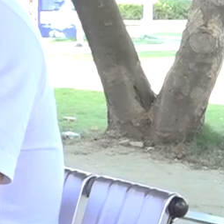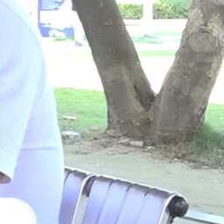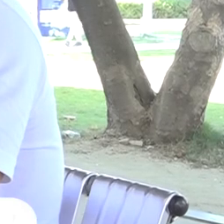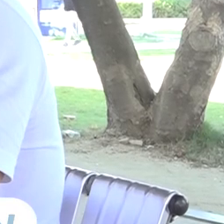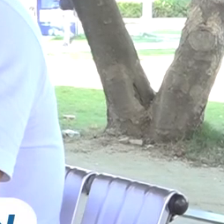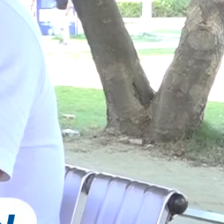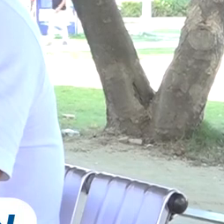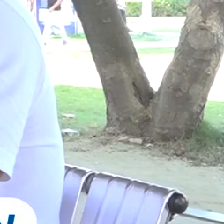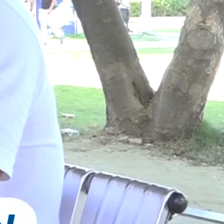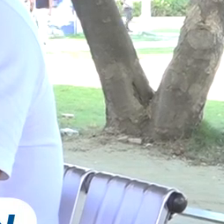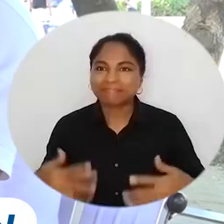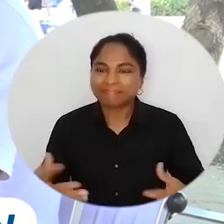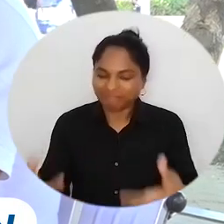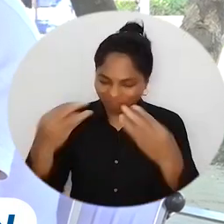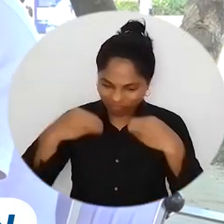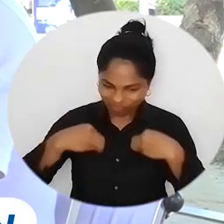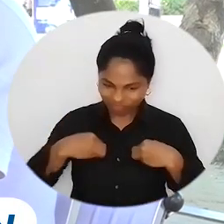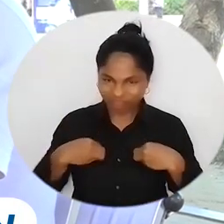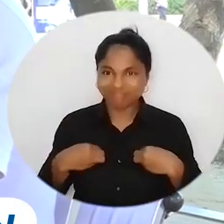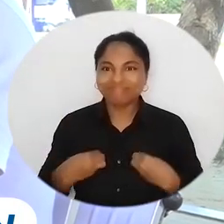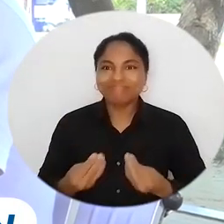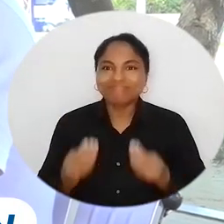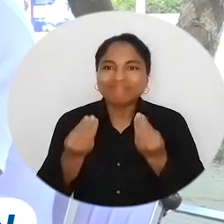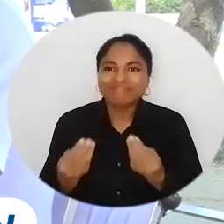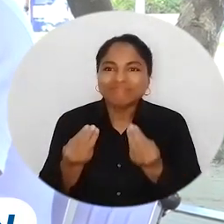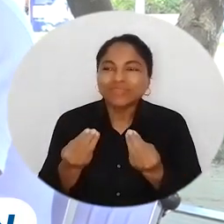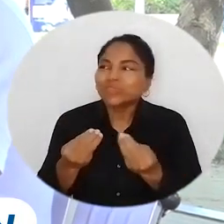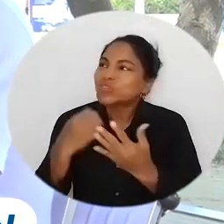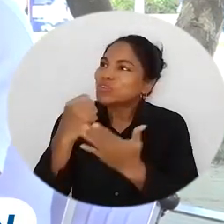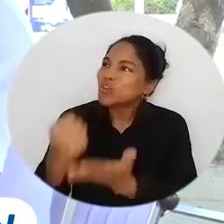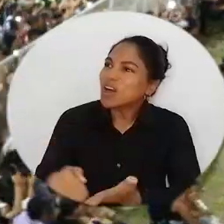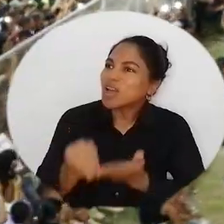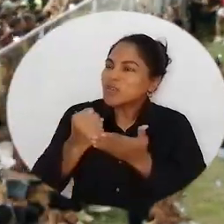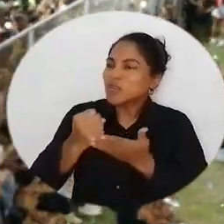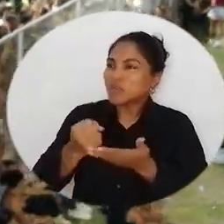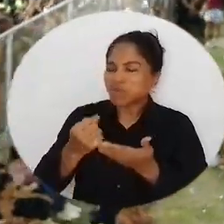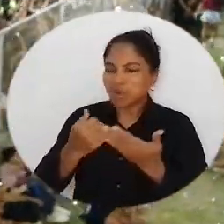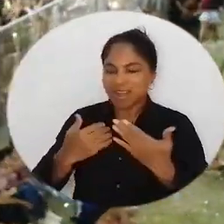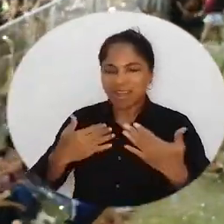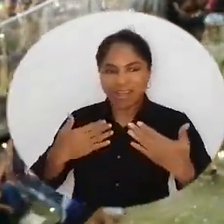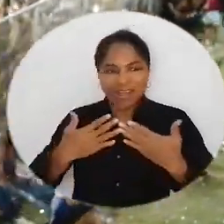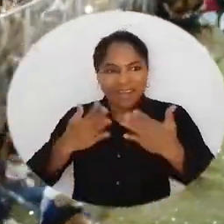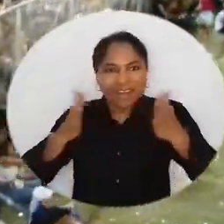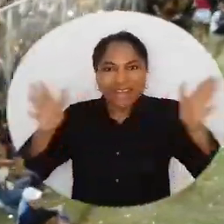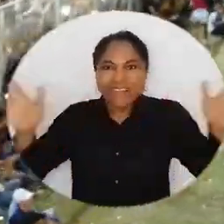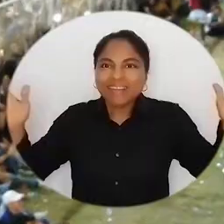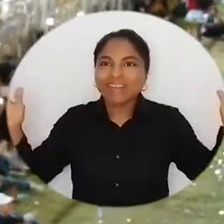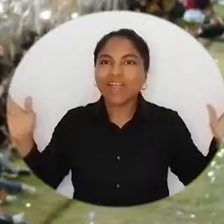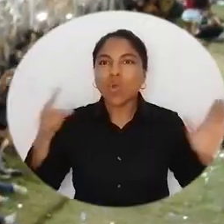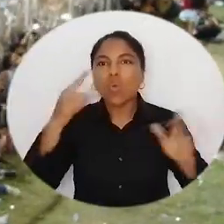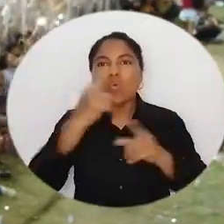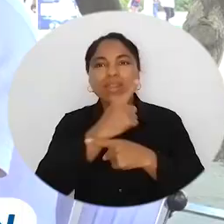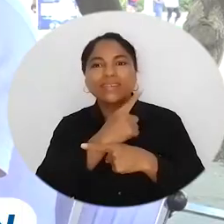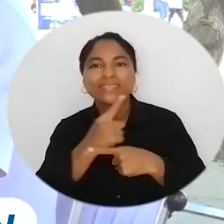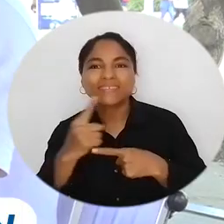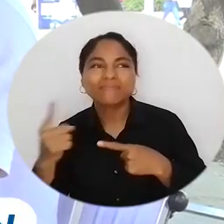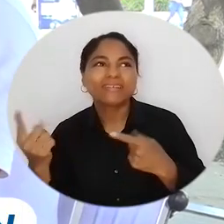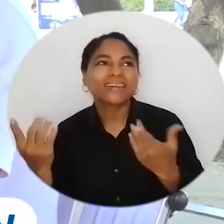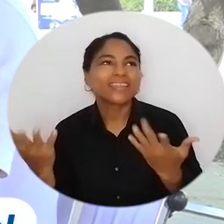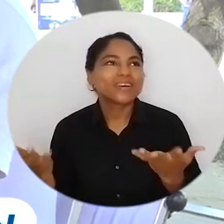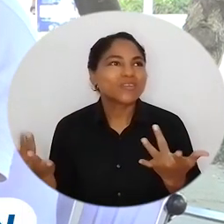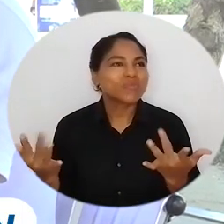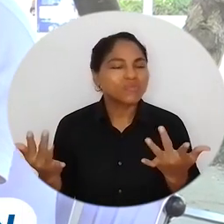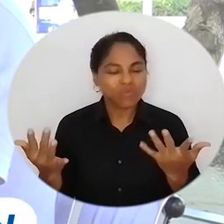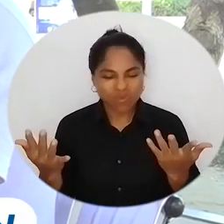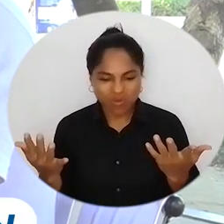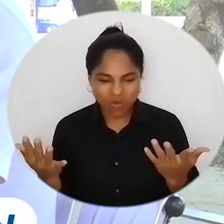Muy buena, muy enriquecedora porque nos ayudó como a liberar de los parciales. En una semana, como para